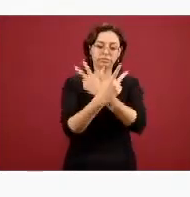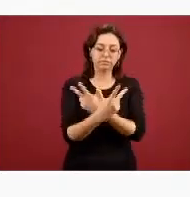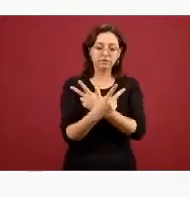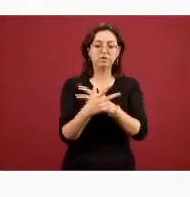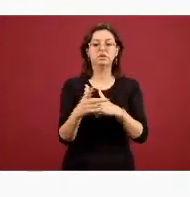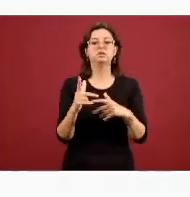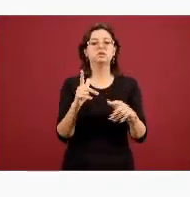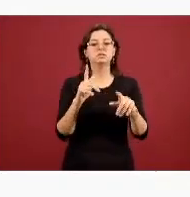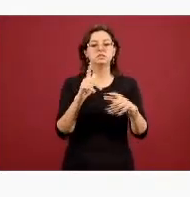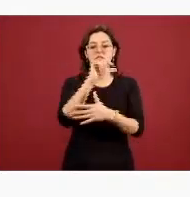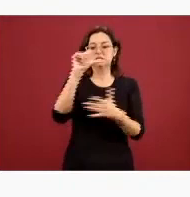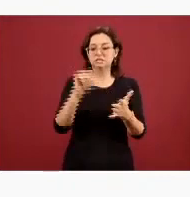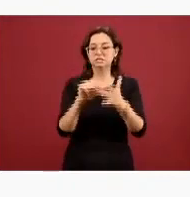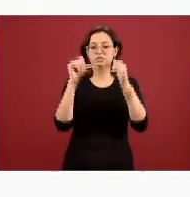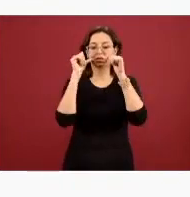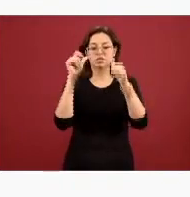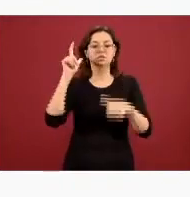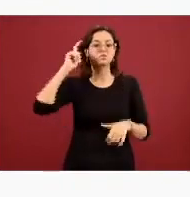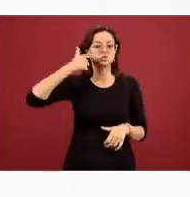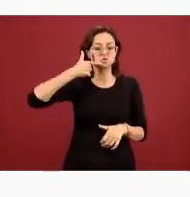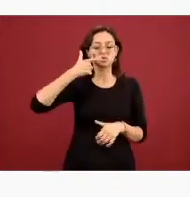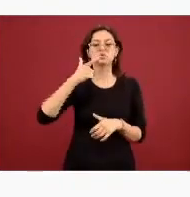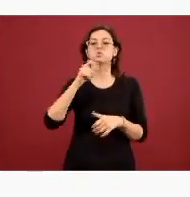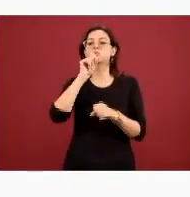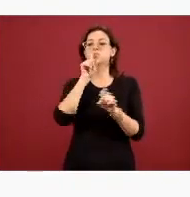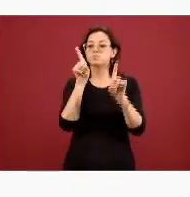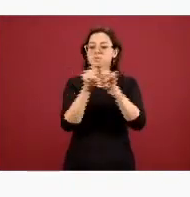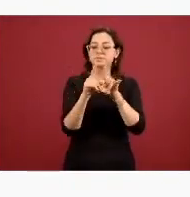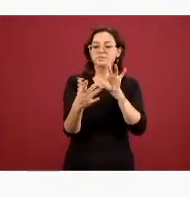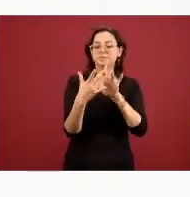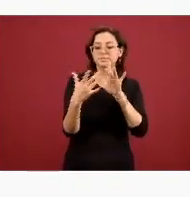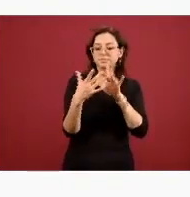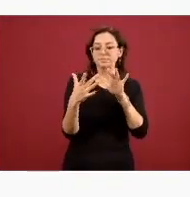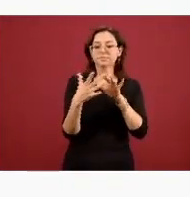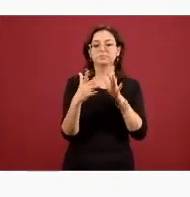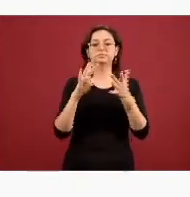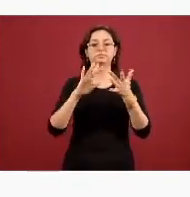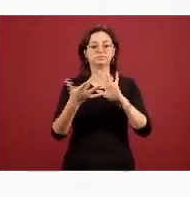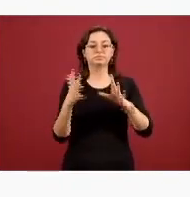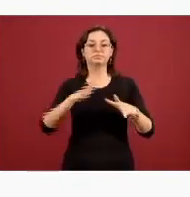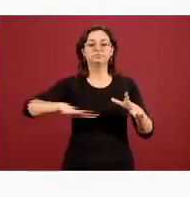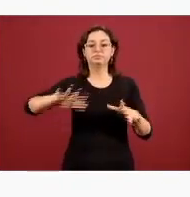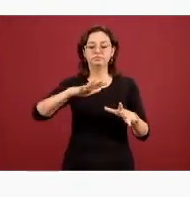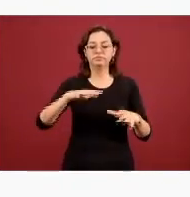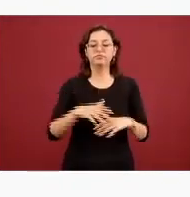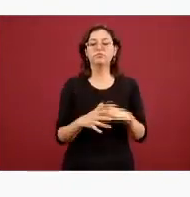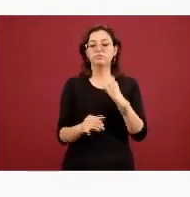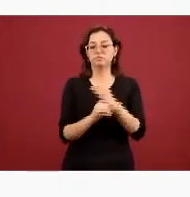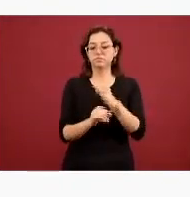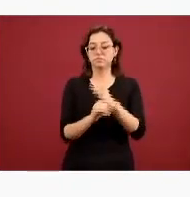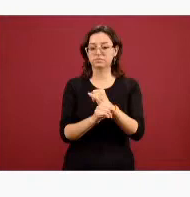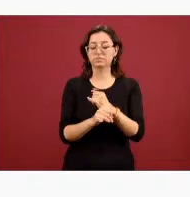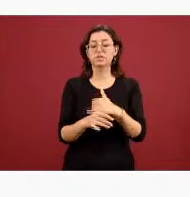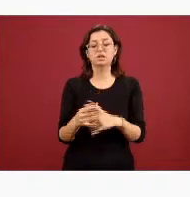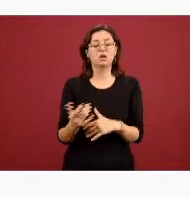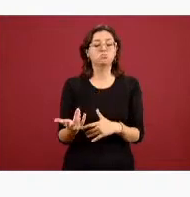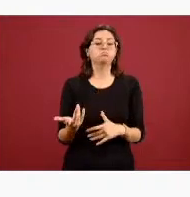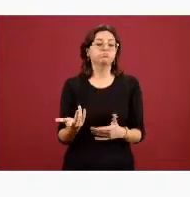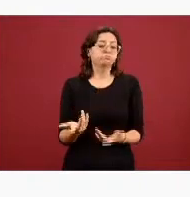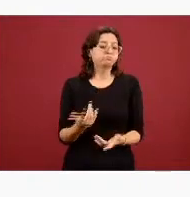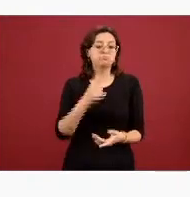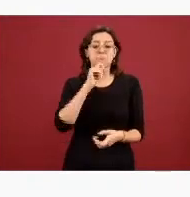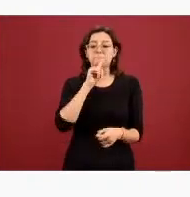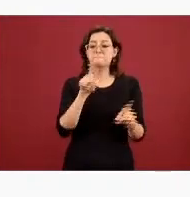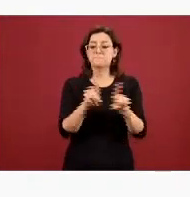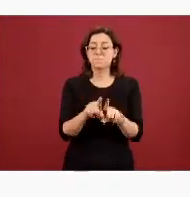de centros de atención telefónica de centros de contacto a través de redes sociales hay intervención como como